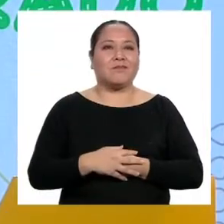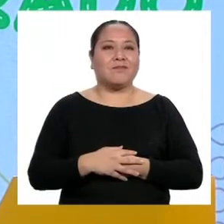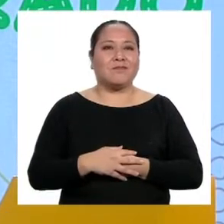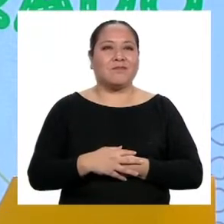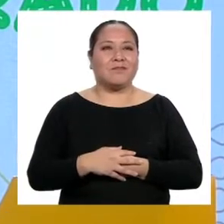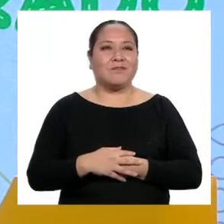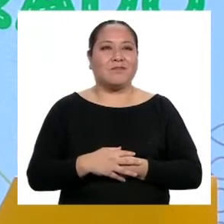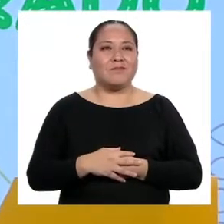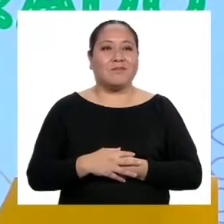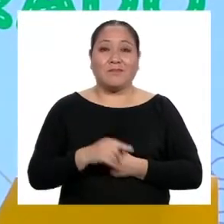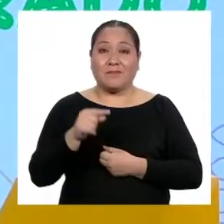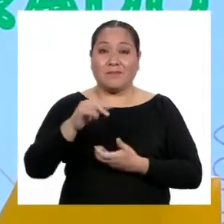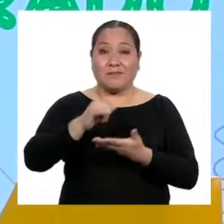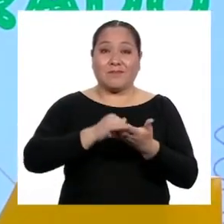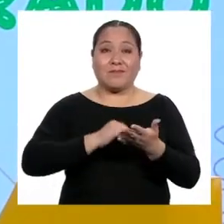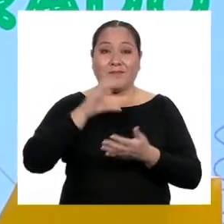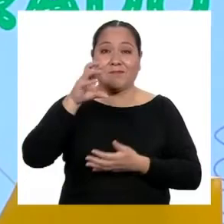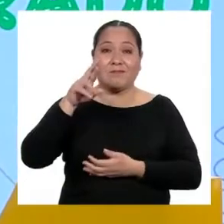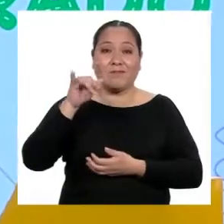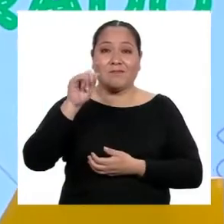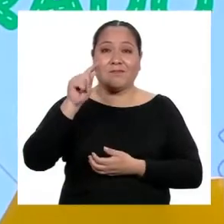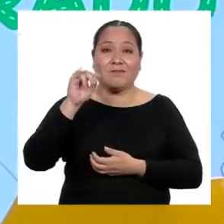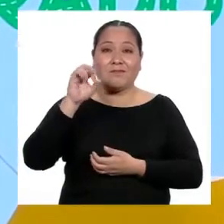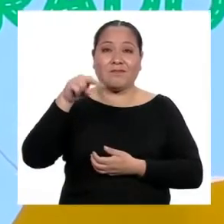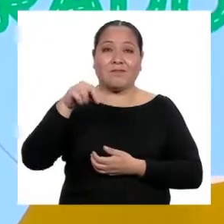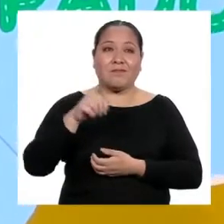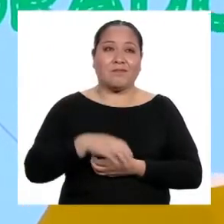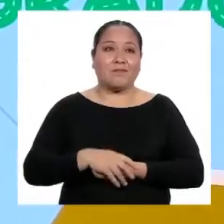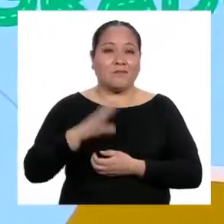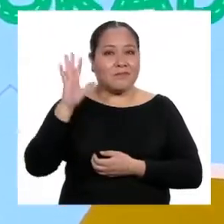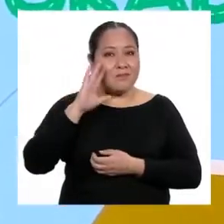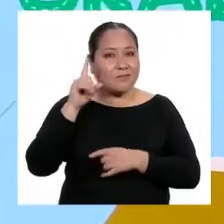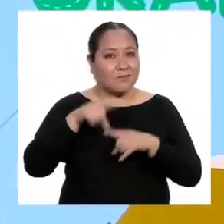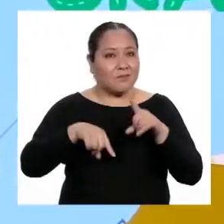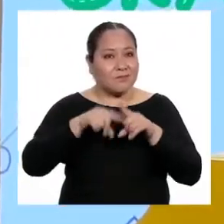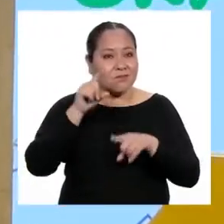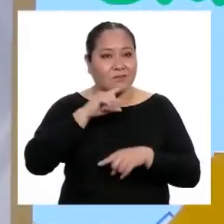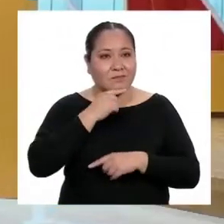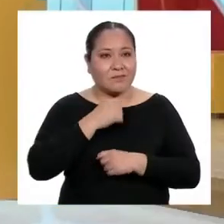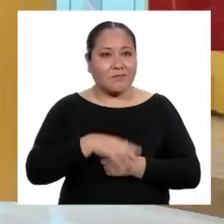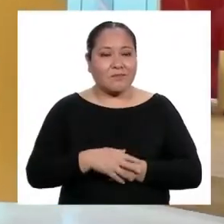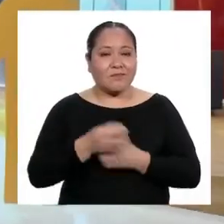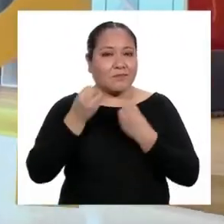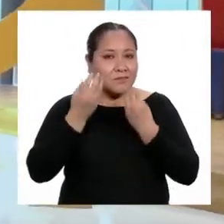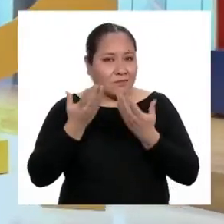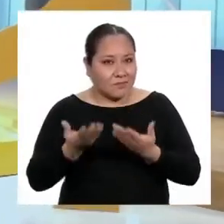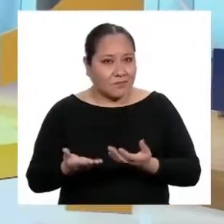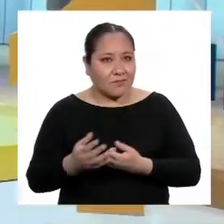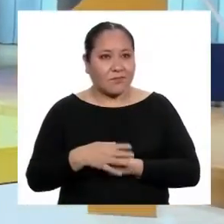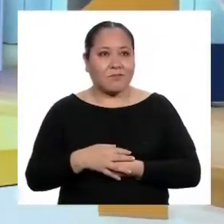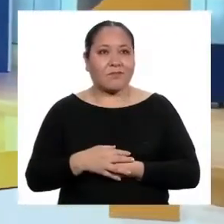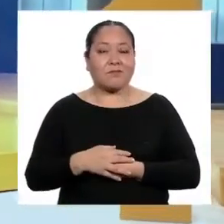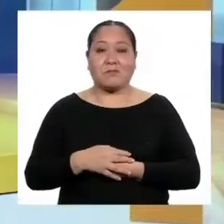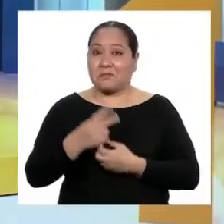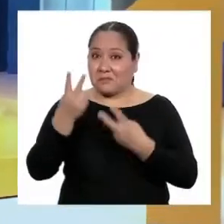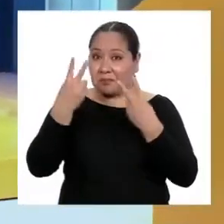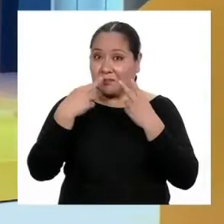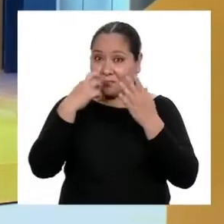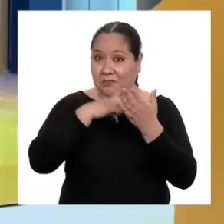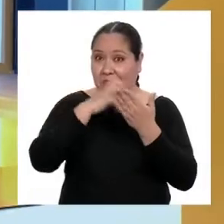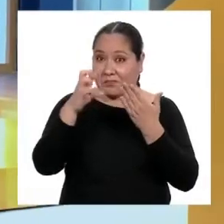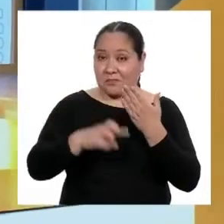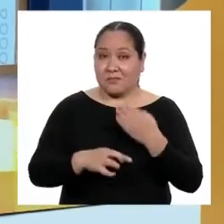¡Hey! ¡Es Cristina! ¡Halo, prima! ¿Cómo estás? ¿Y viste el programa?